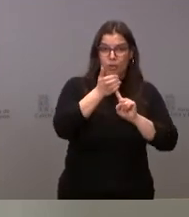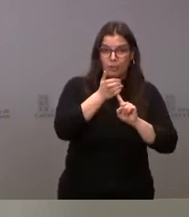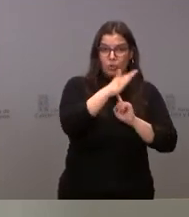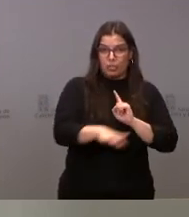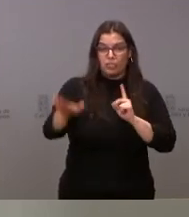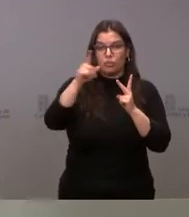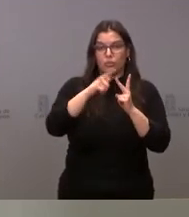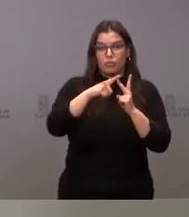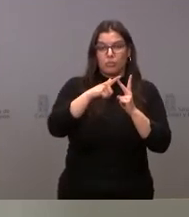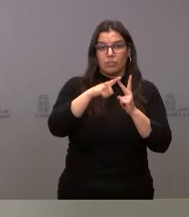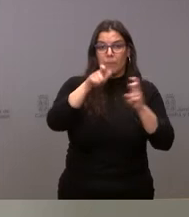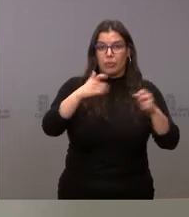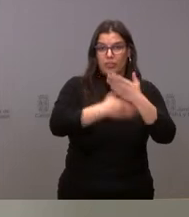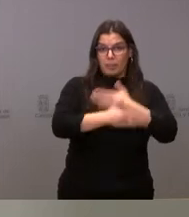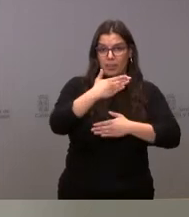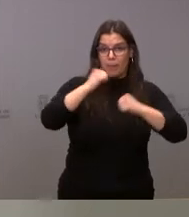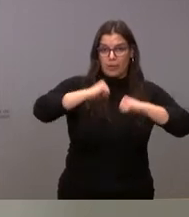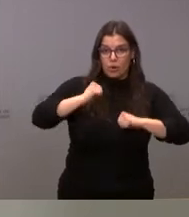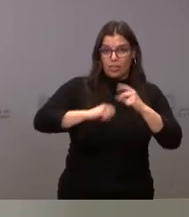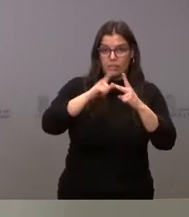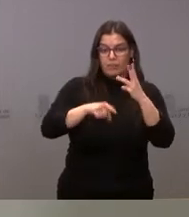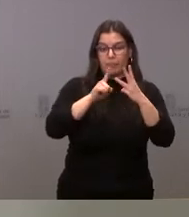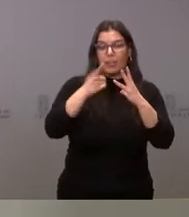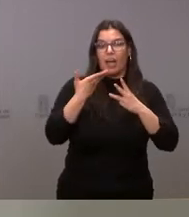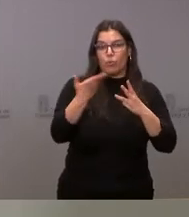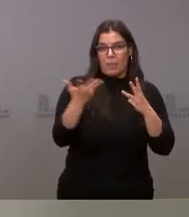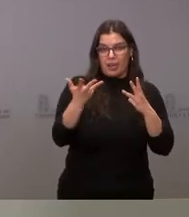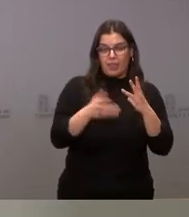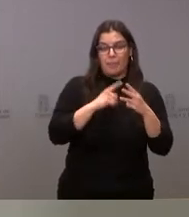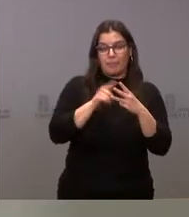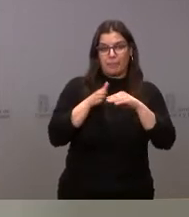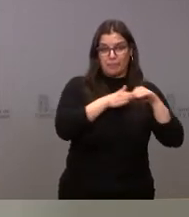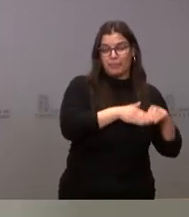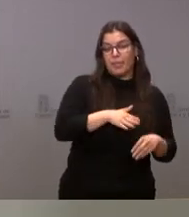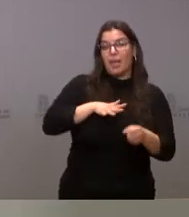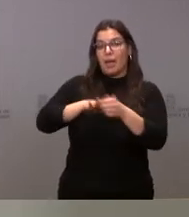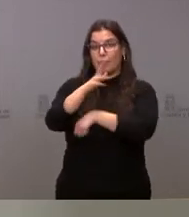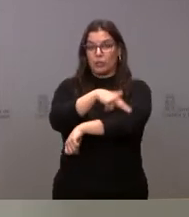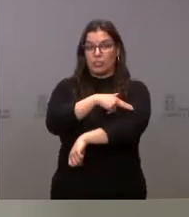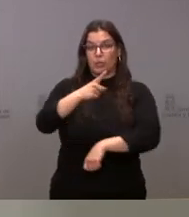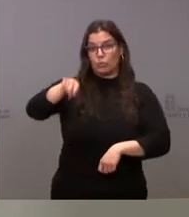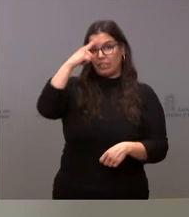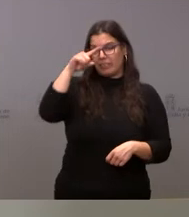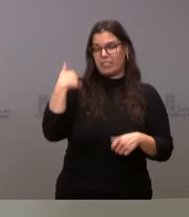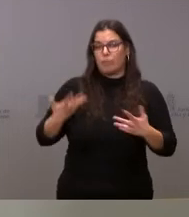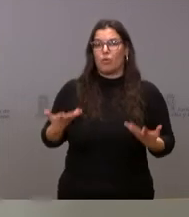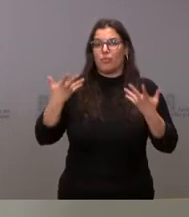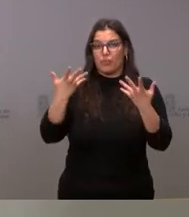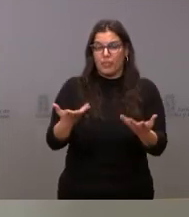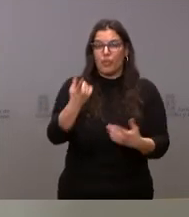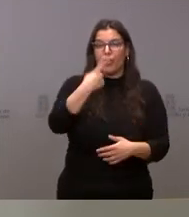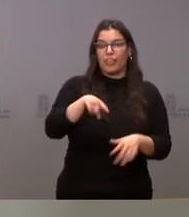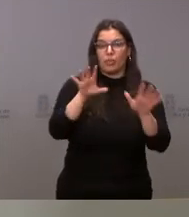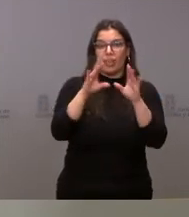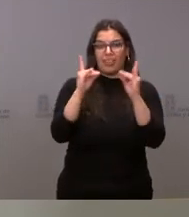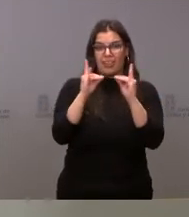menores, personas con discapacidad y personas mayores y ayudas de emergencia. En el ámbito sanitario, saben ustedes que hemos puesto ya a disposición 110